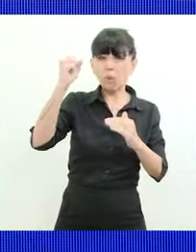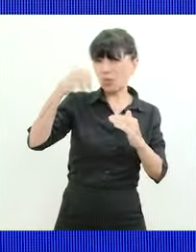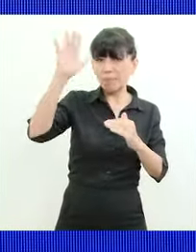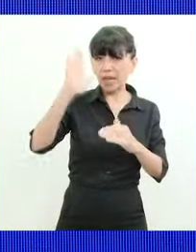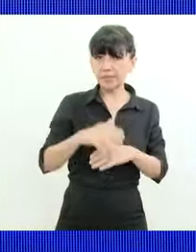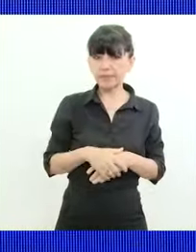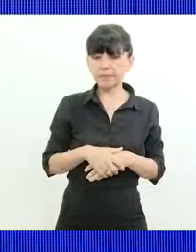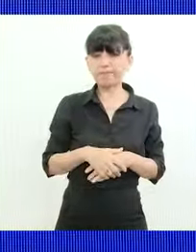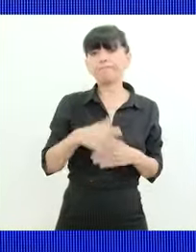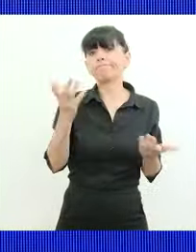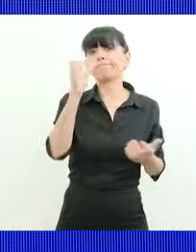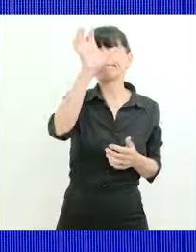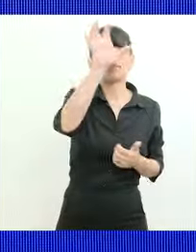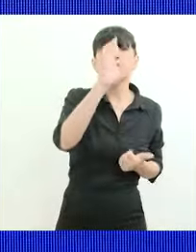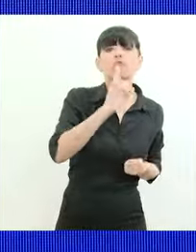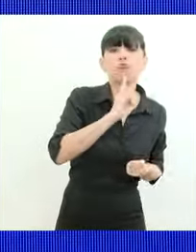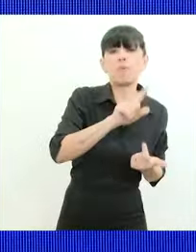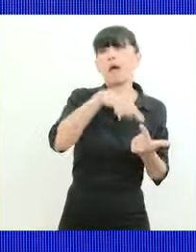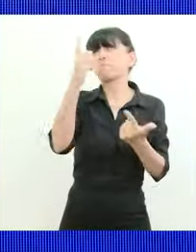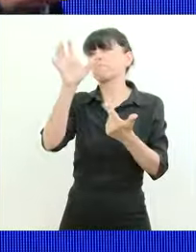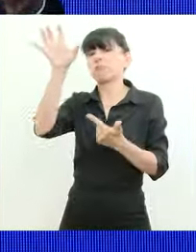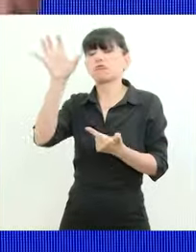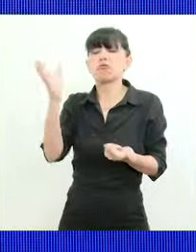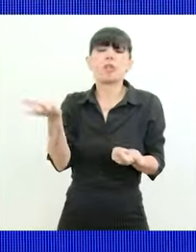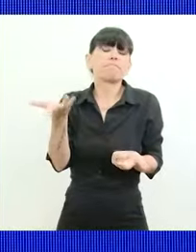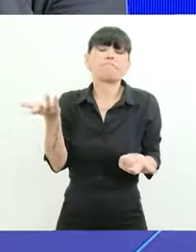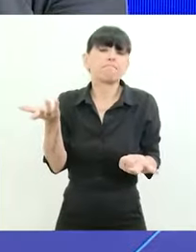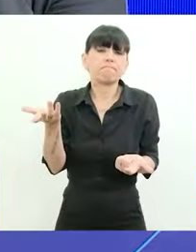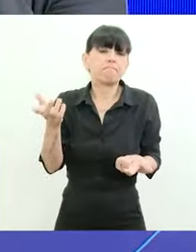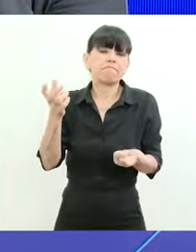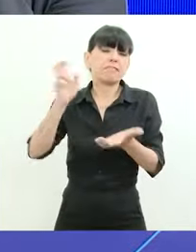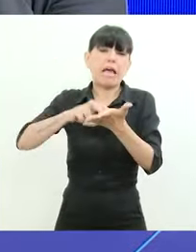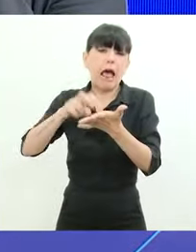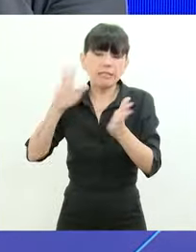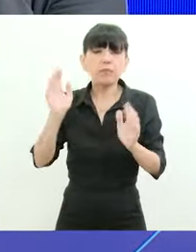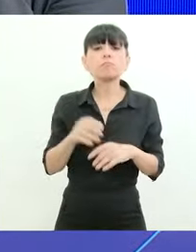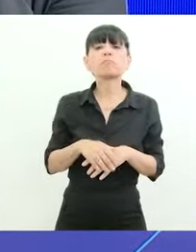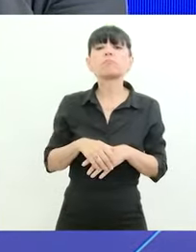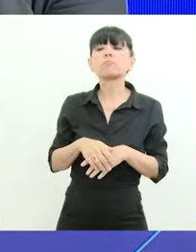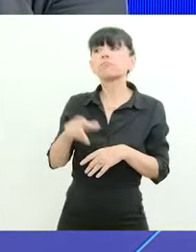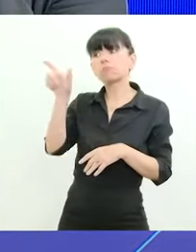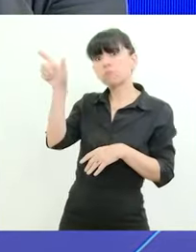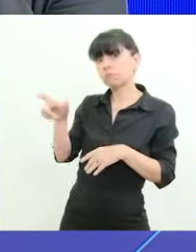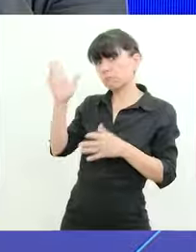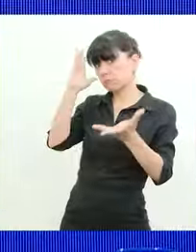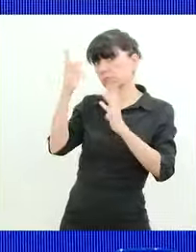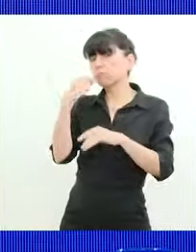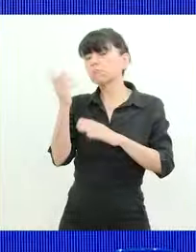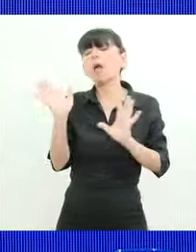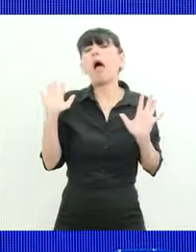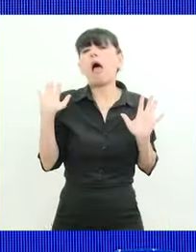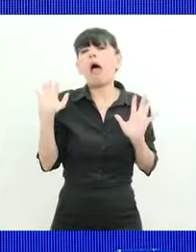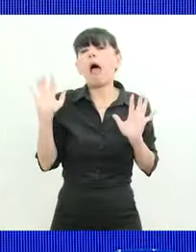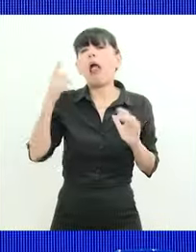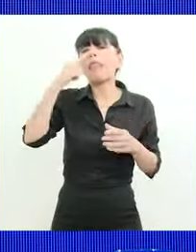un salteño un santiagueño tiene que saber que con esto de la liberación de precio de nafta que plantea el otro